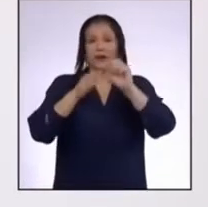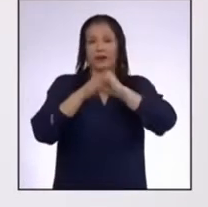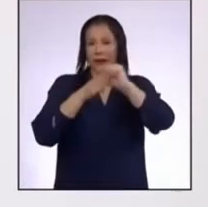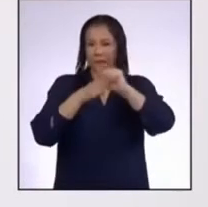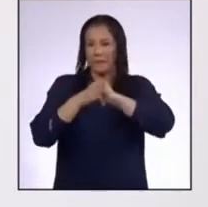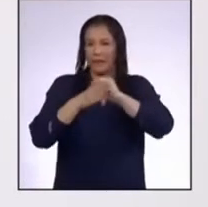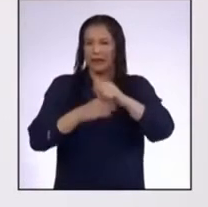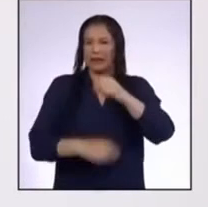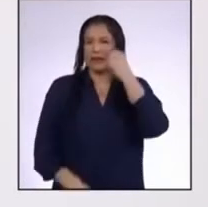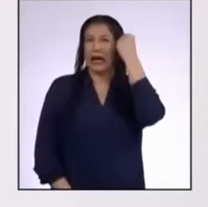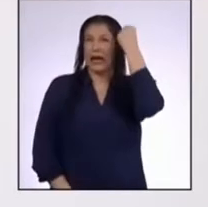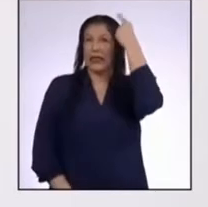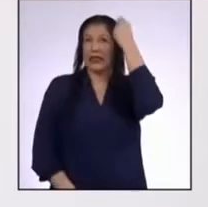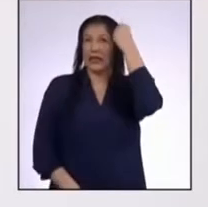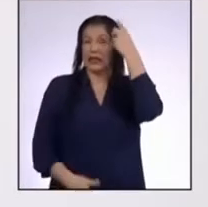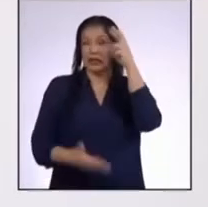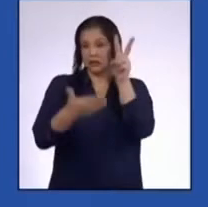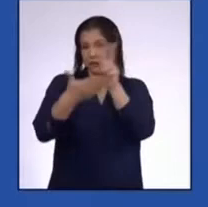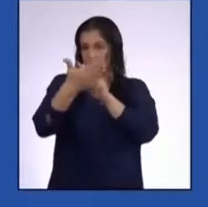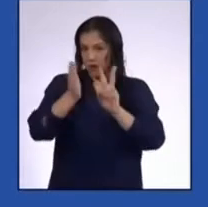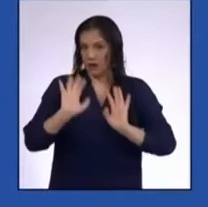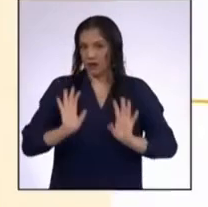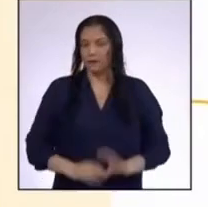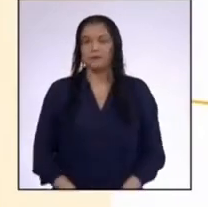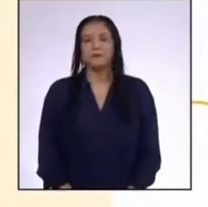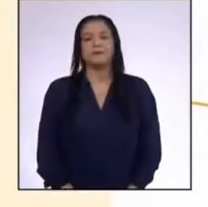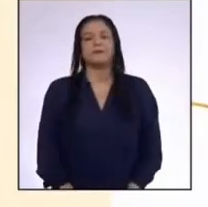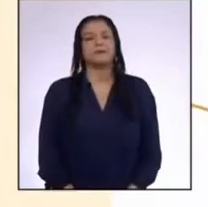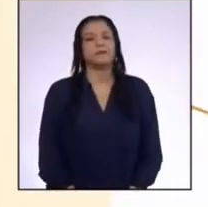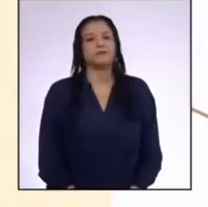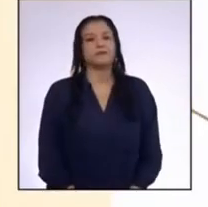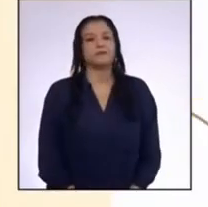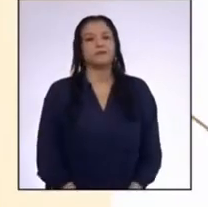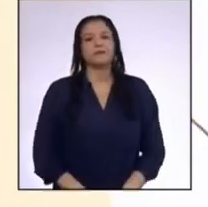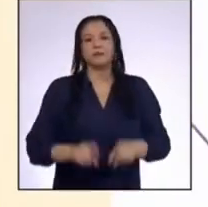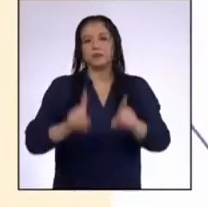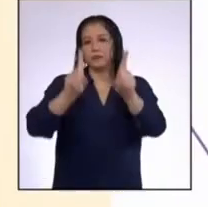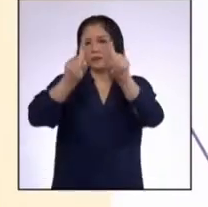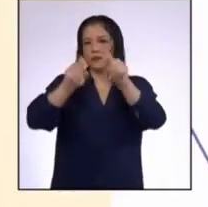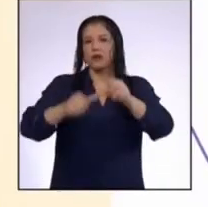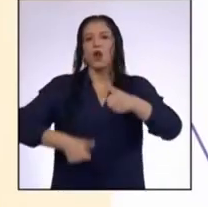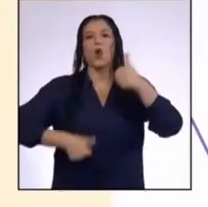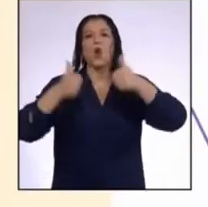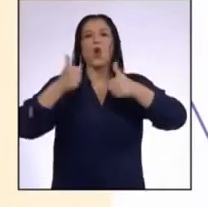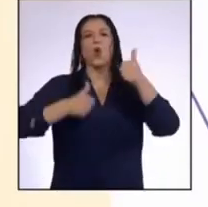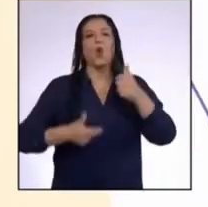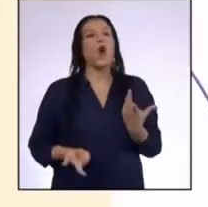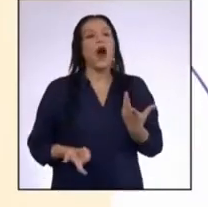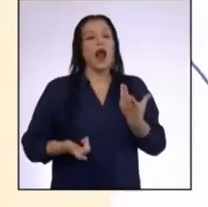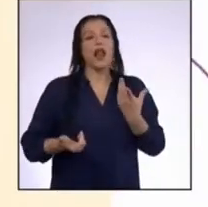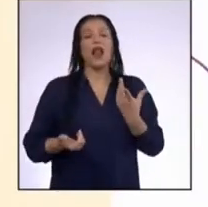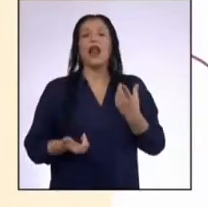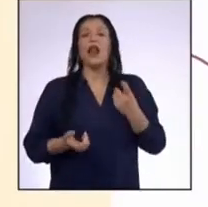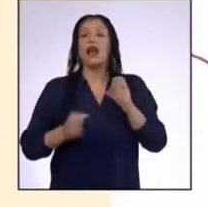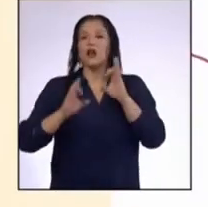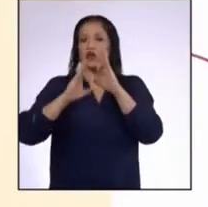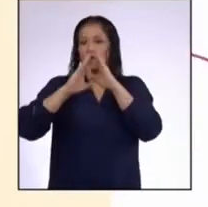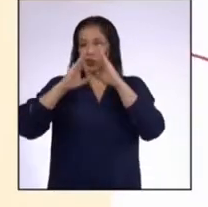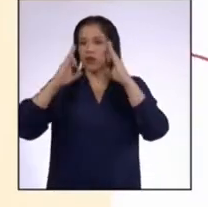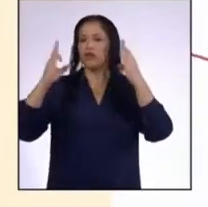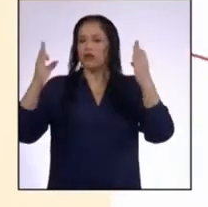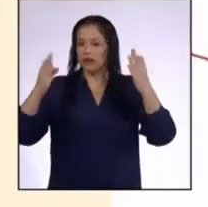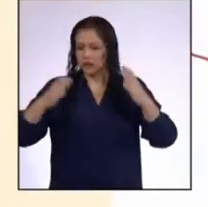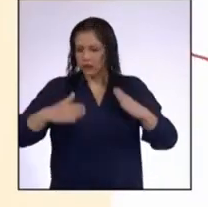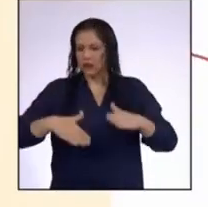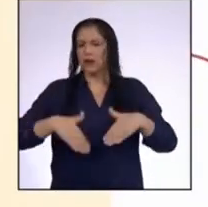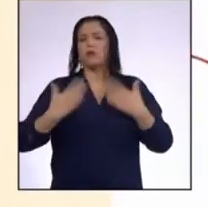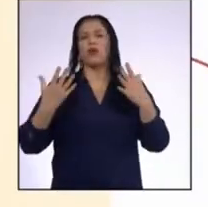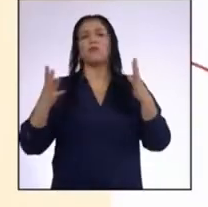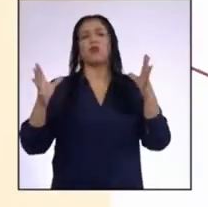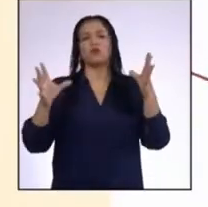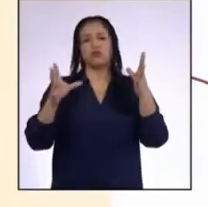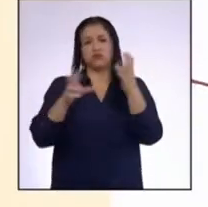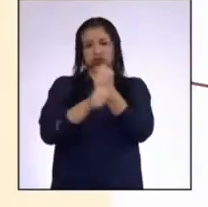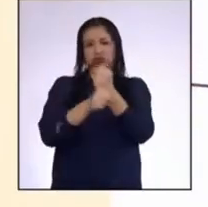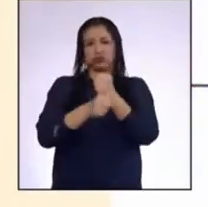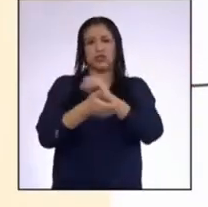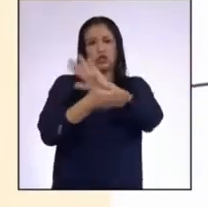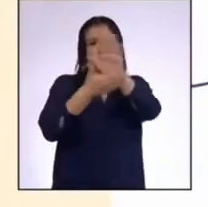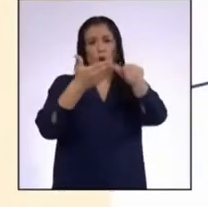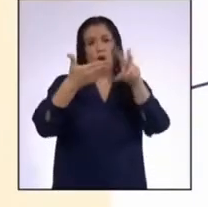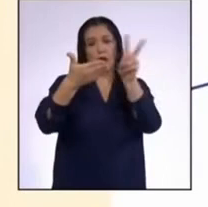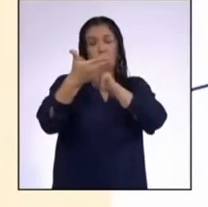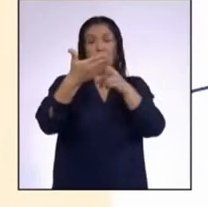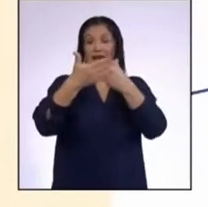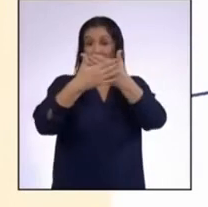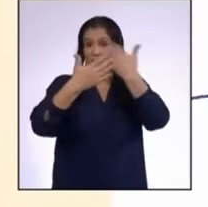nuestra comprensión lectora ¿Cuál de las siguientes es una frase que podemos concluir del texto?